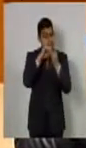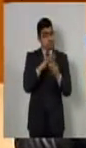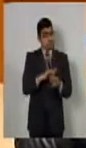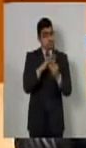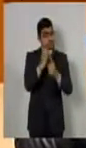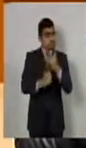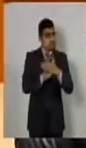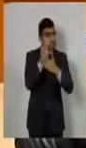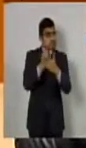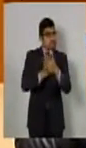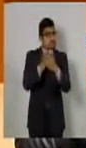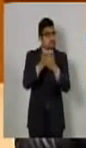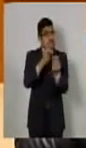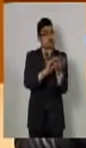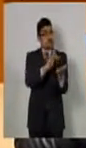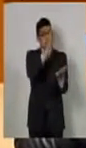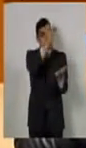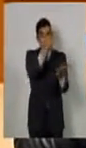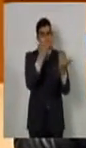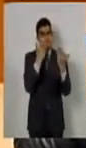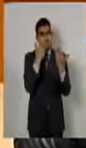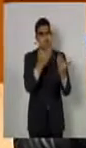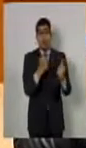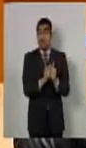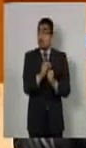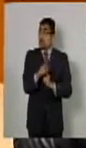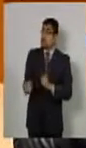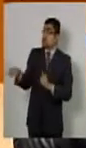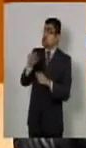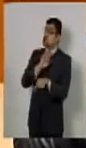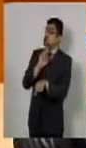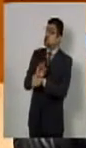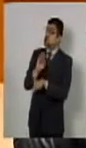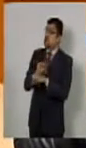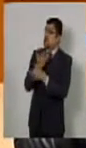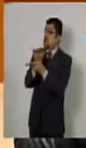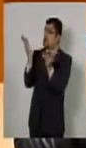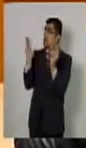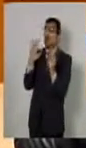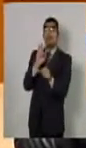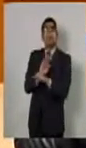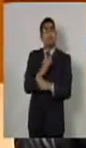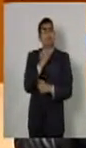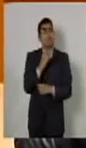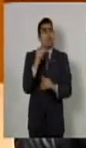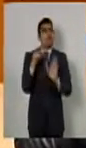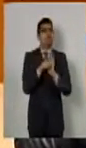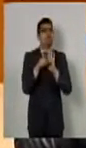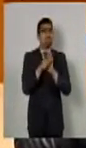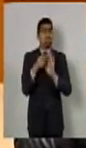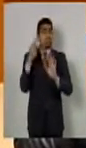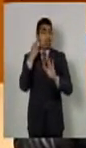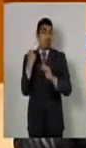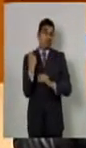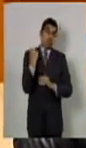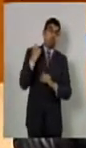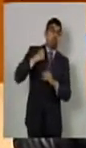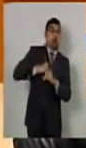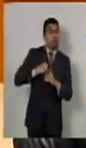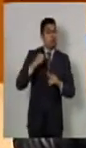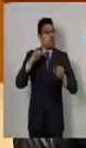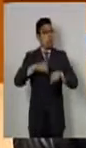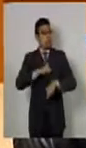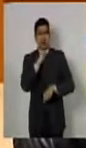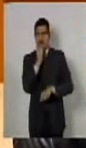lucha por la protección al ambiente que no se ve mermado por los efectos perversos del poder. Gracias